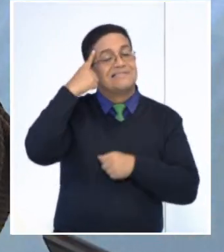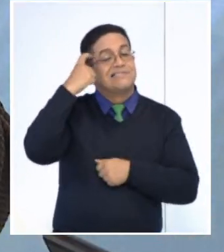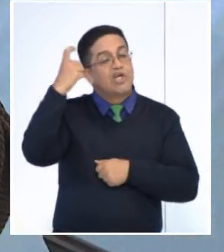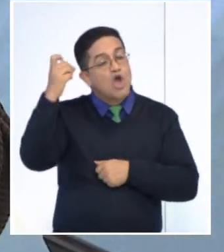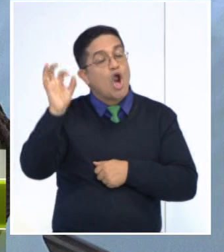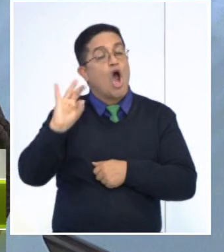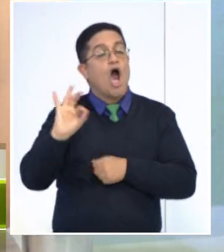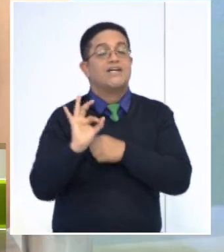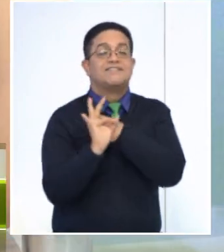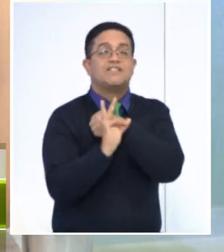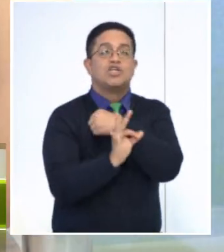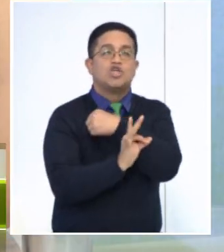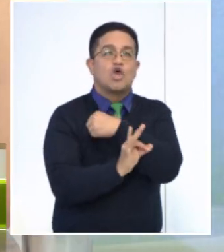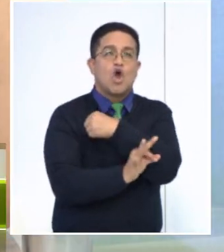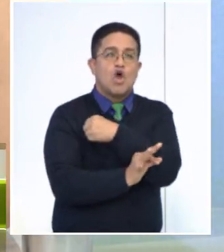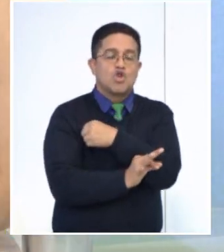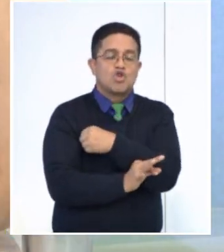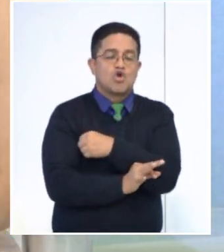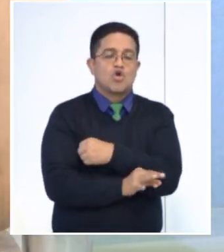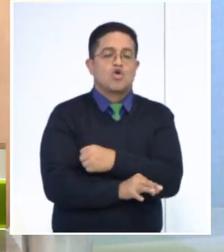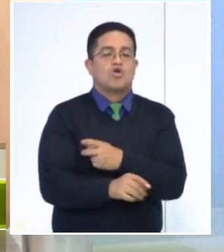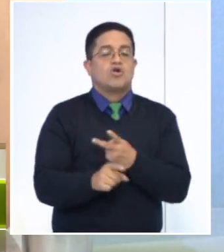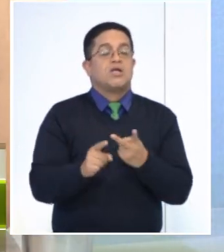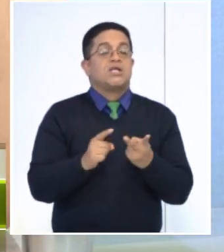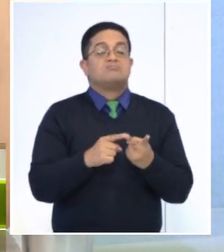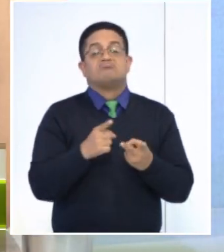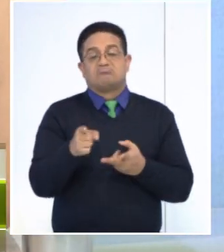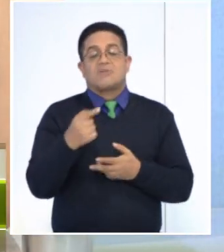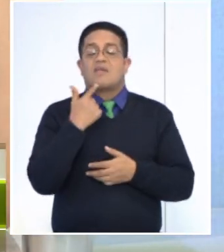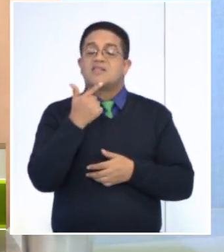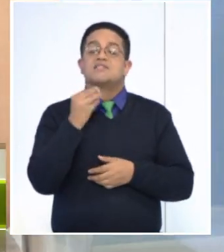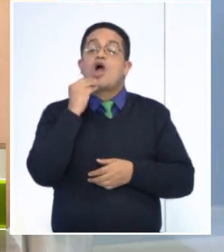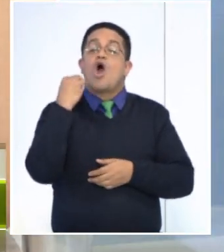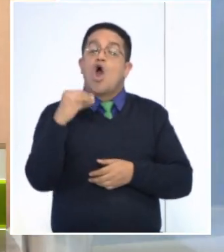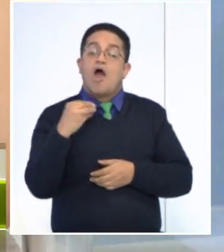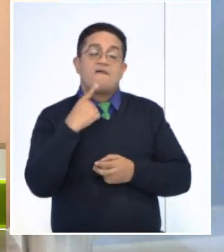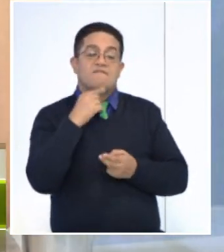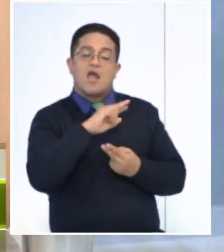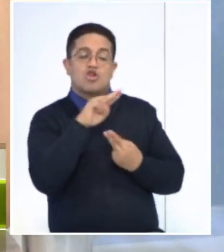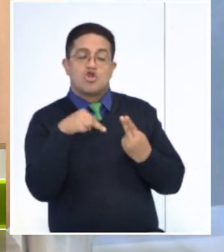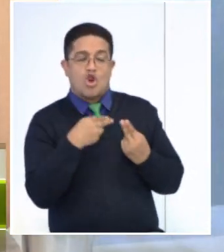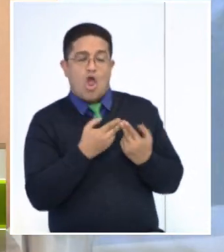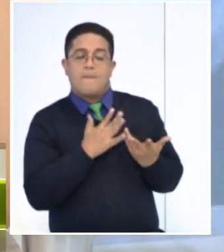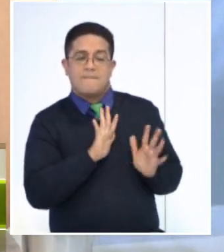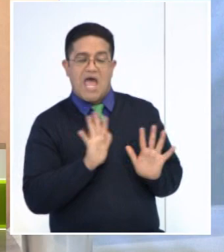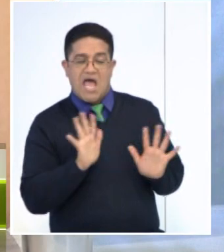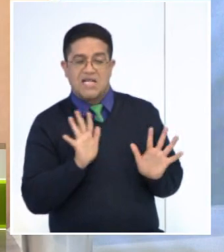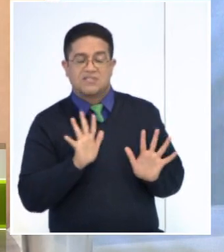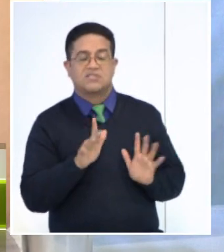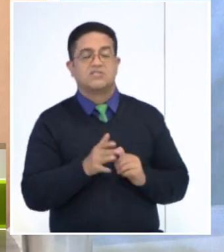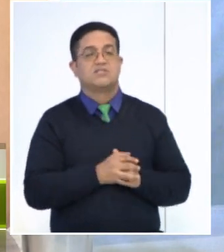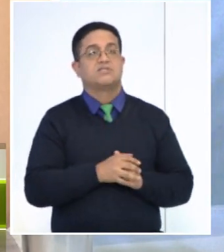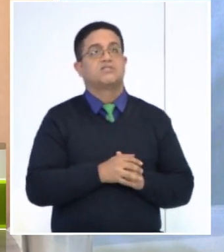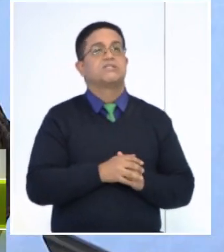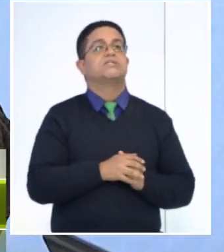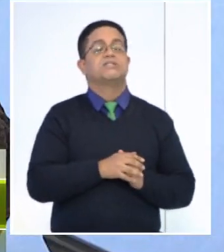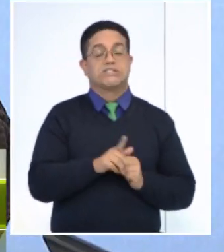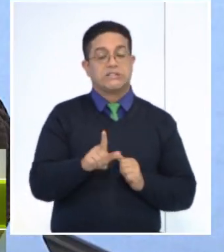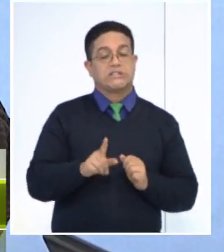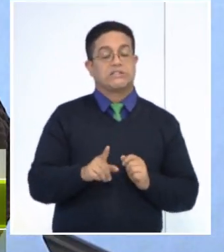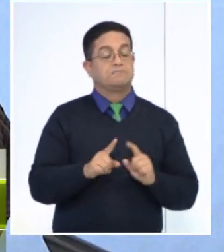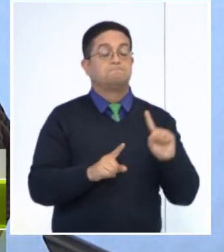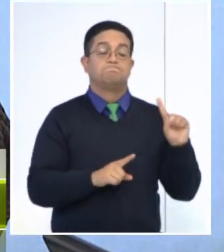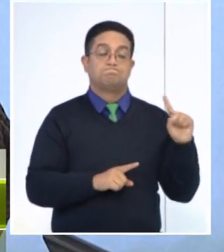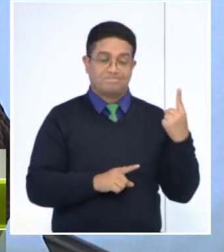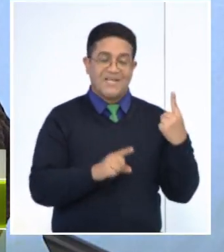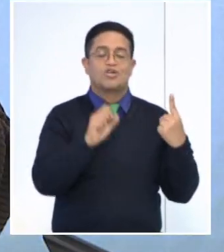psiquiatra. La llevada de niño al psicólogo en adolescencia ya no quiso asistir más y ya es una mujer. Nos escribe su mamá. Ok. Primero, sí,